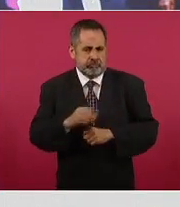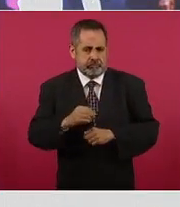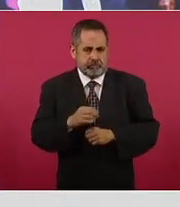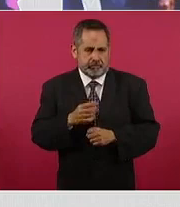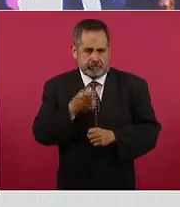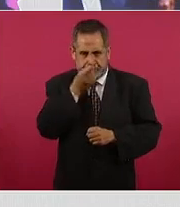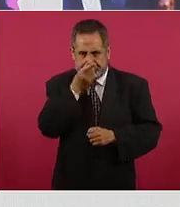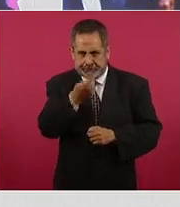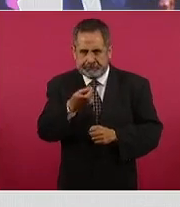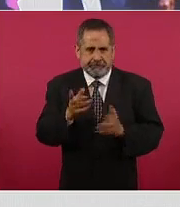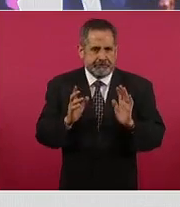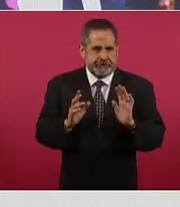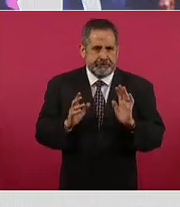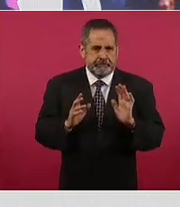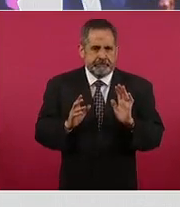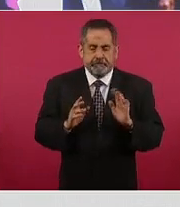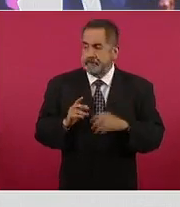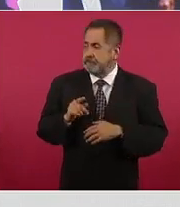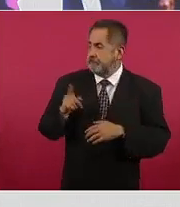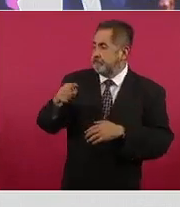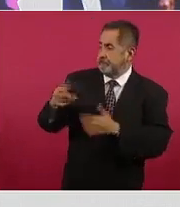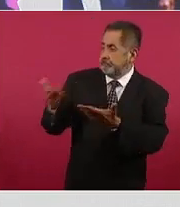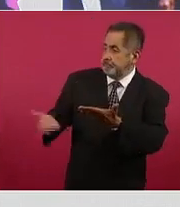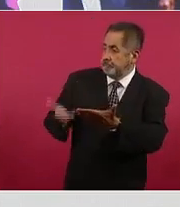para no aprobar